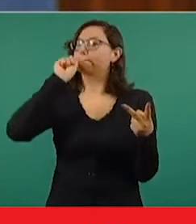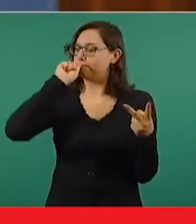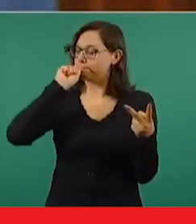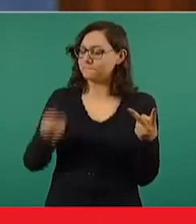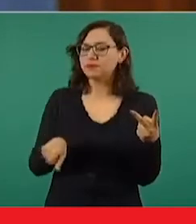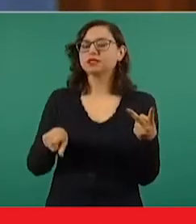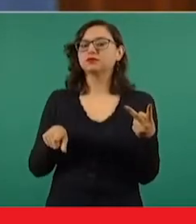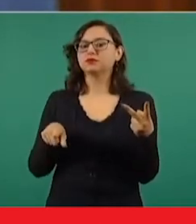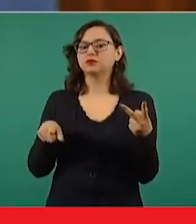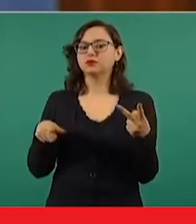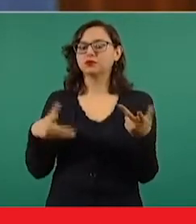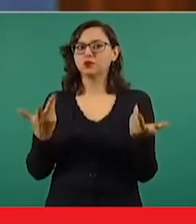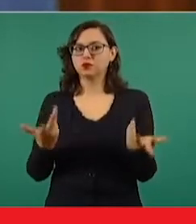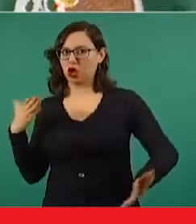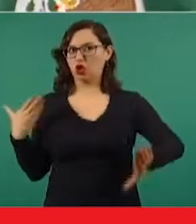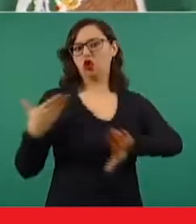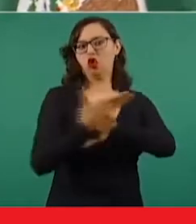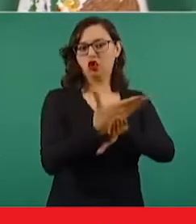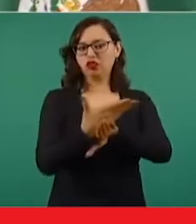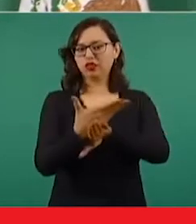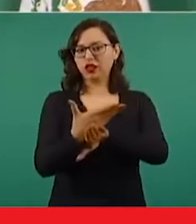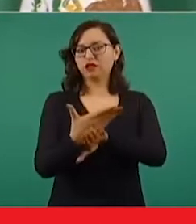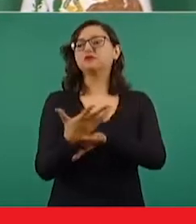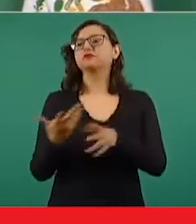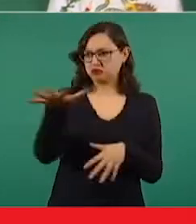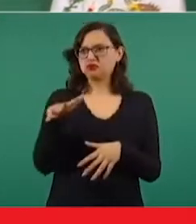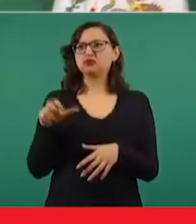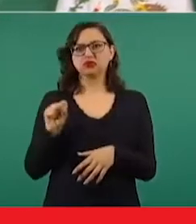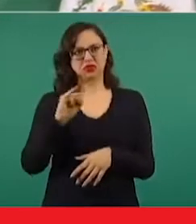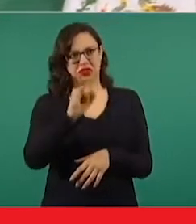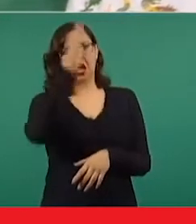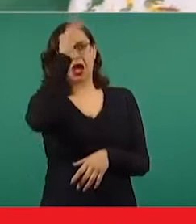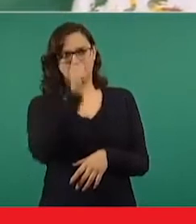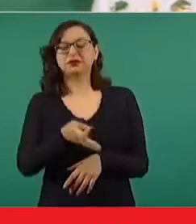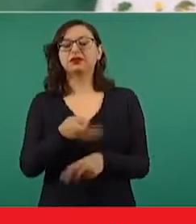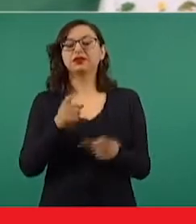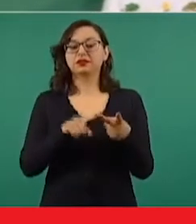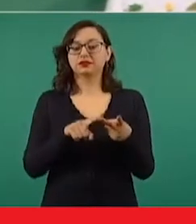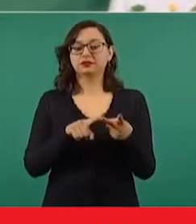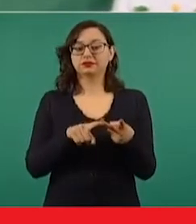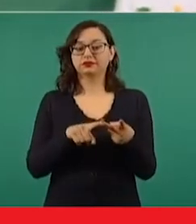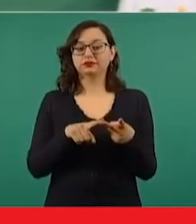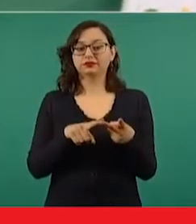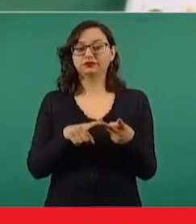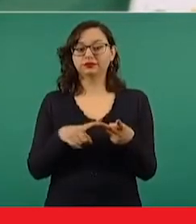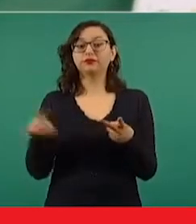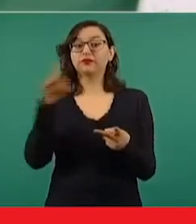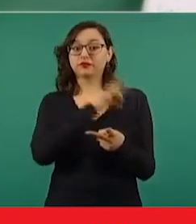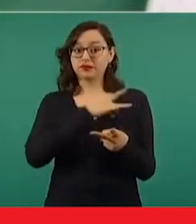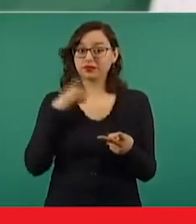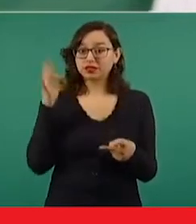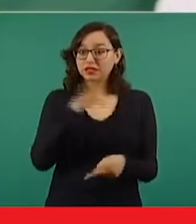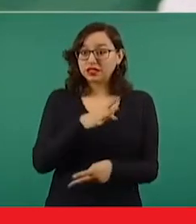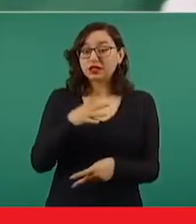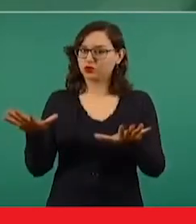contra el presidente Allende fue respaldado por la clase media. La clase media de Chile no